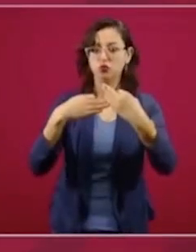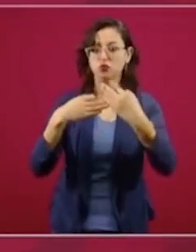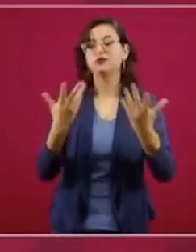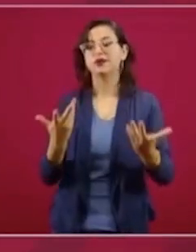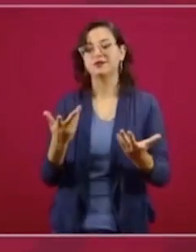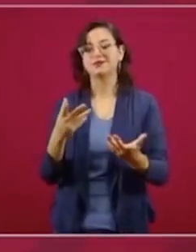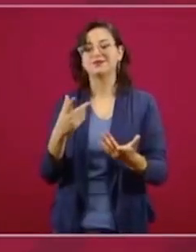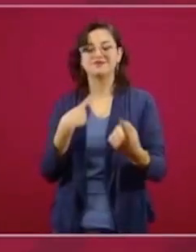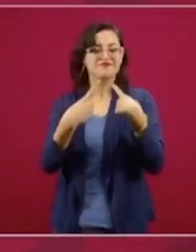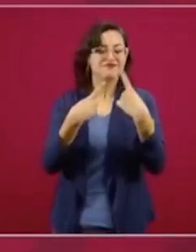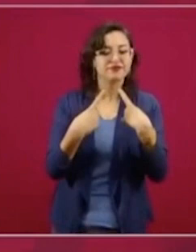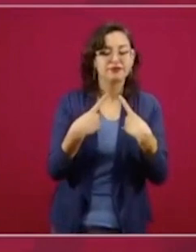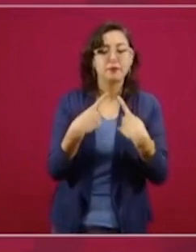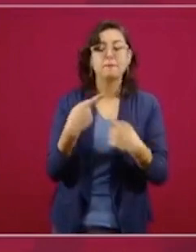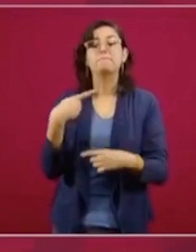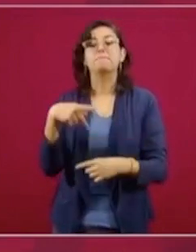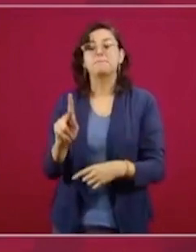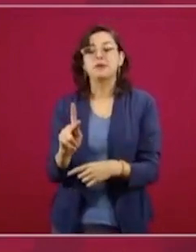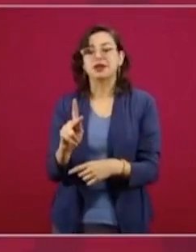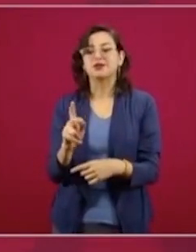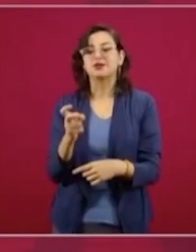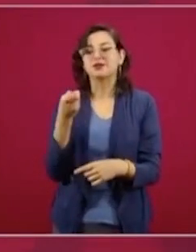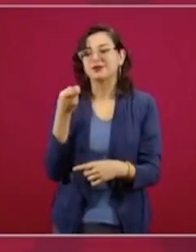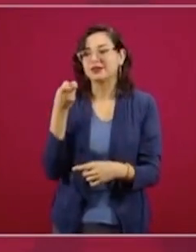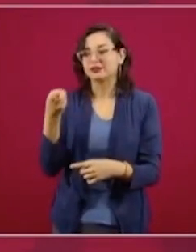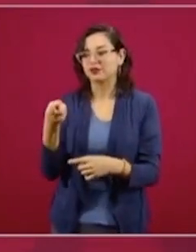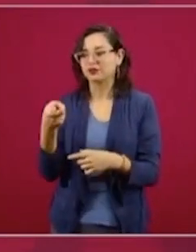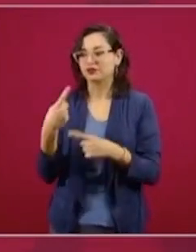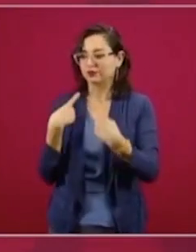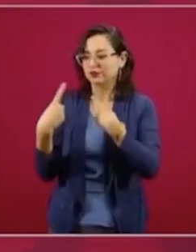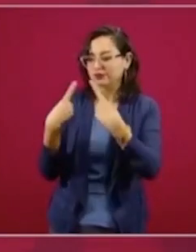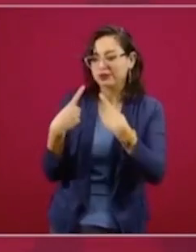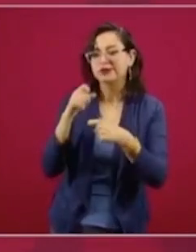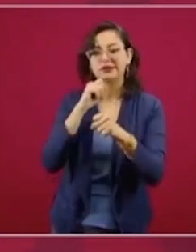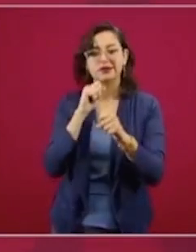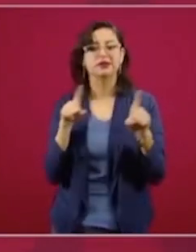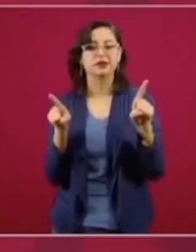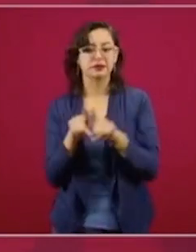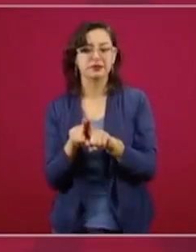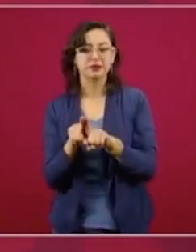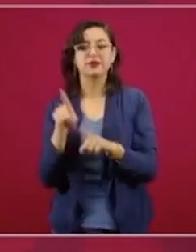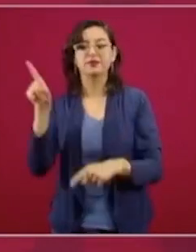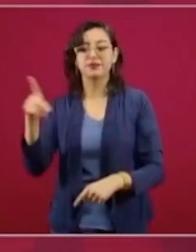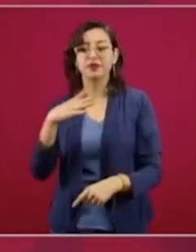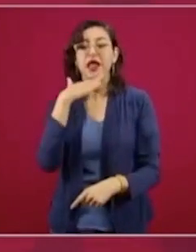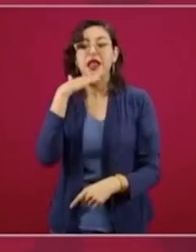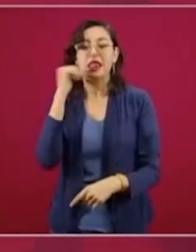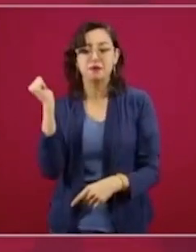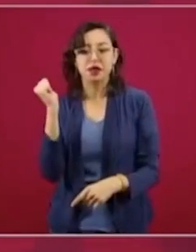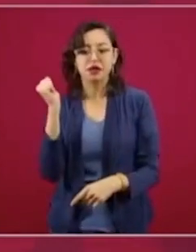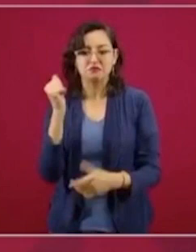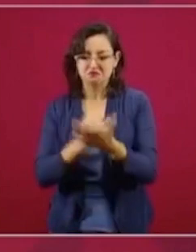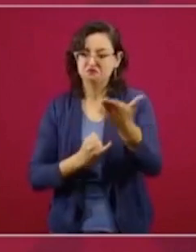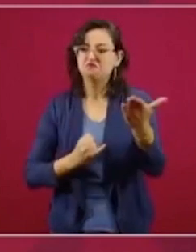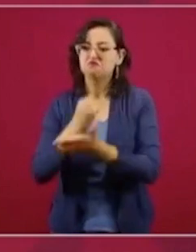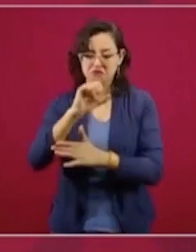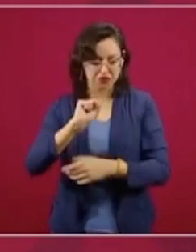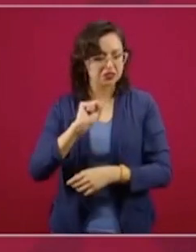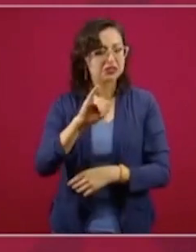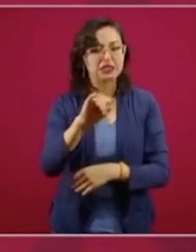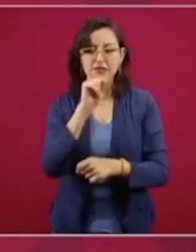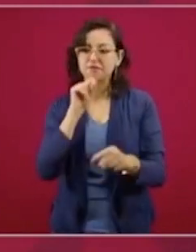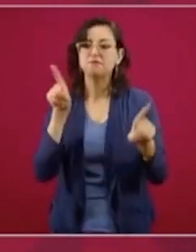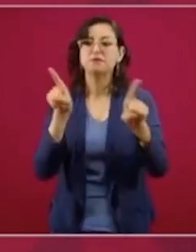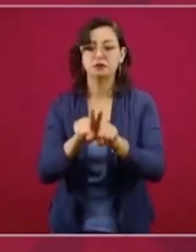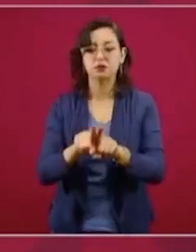y su servidor, pero la resolución tiene que ver con eso. Entonces, Alemania respaldó esa resolución y le